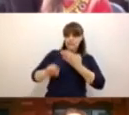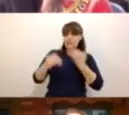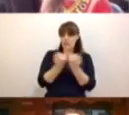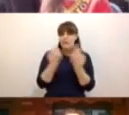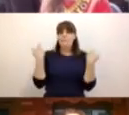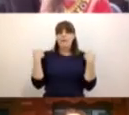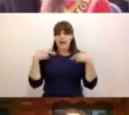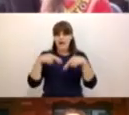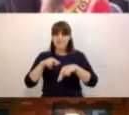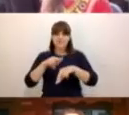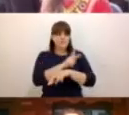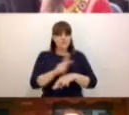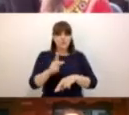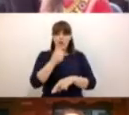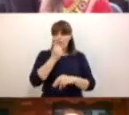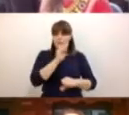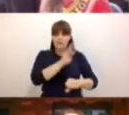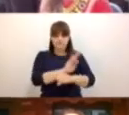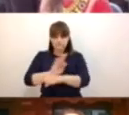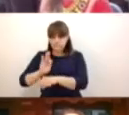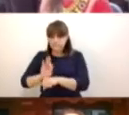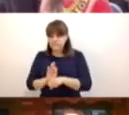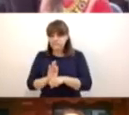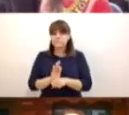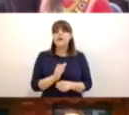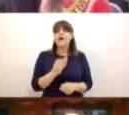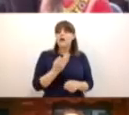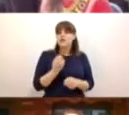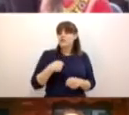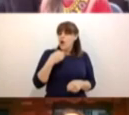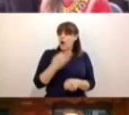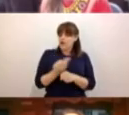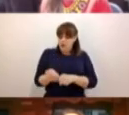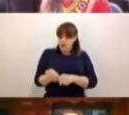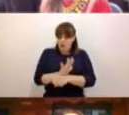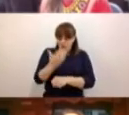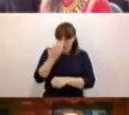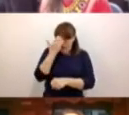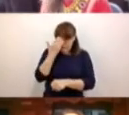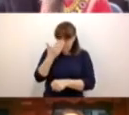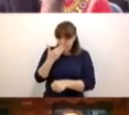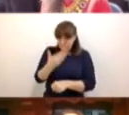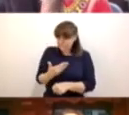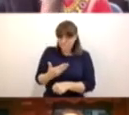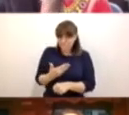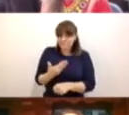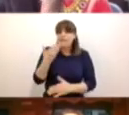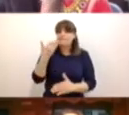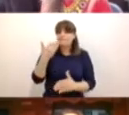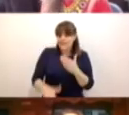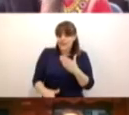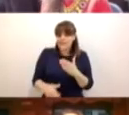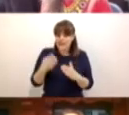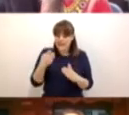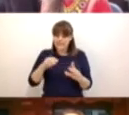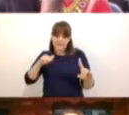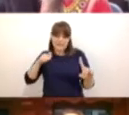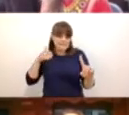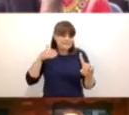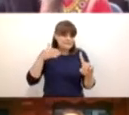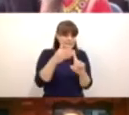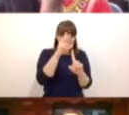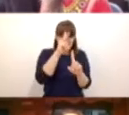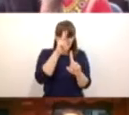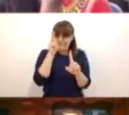por la enfermedad que aún conocemos poco y la urgencia de reactivar la actividad económica nos pone un reto mayúsculo para actuar con